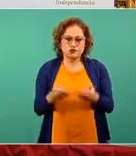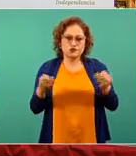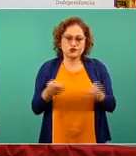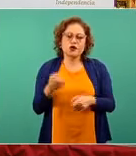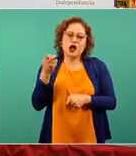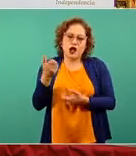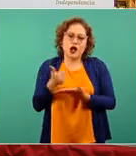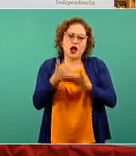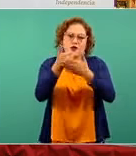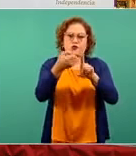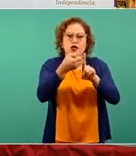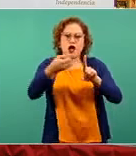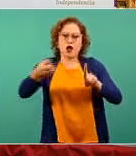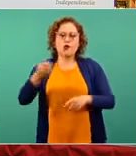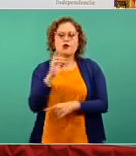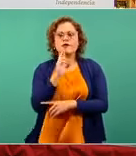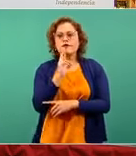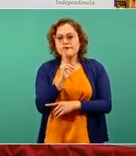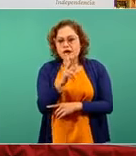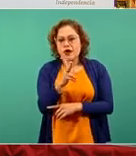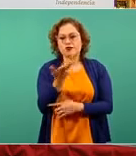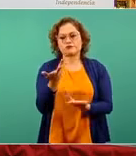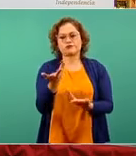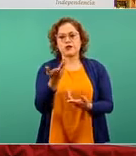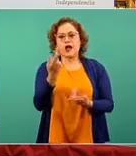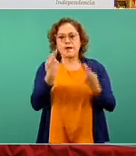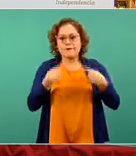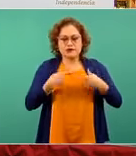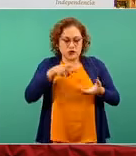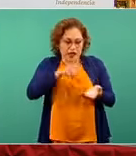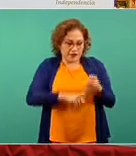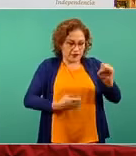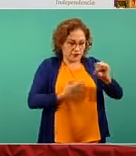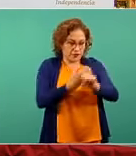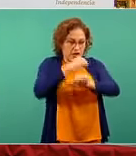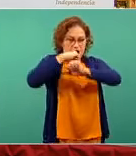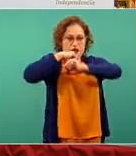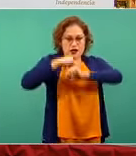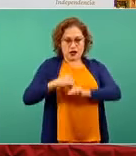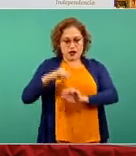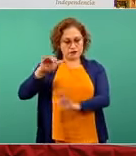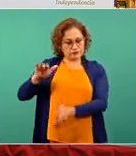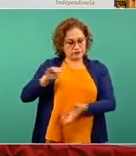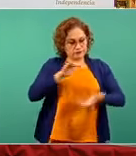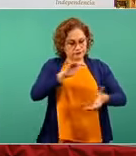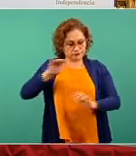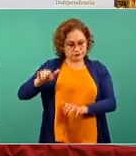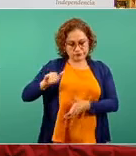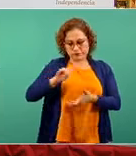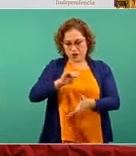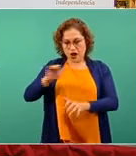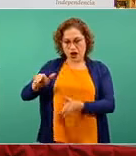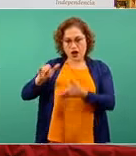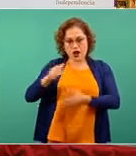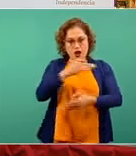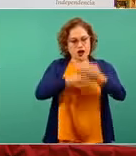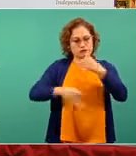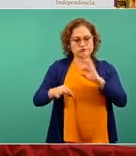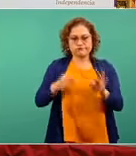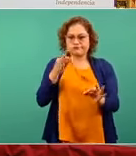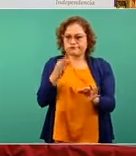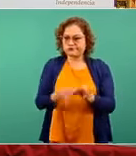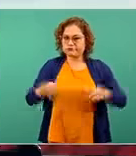a esa actividad de recepción, asignación a los nodos primarios y secundarios de congelación, y